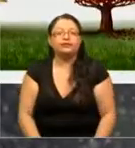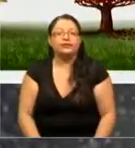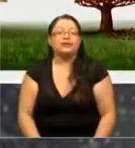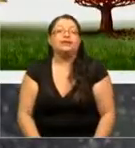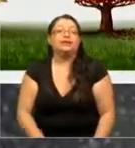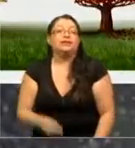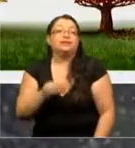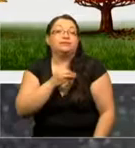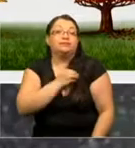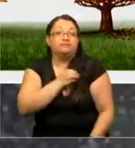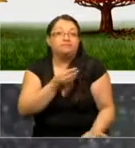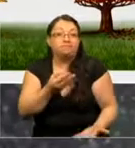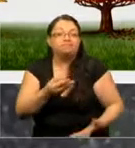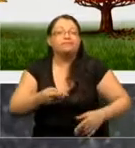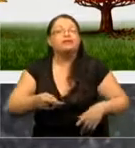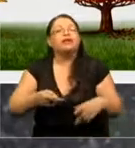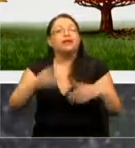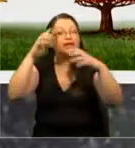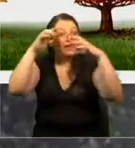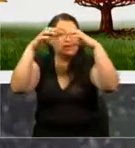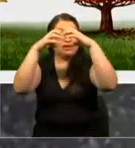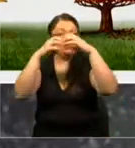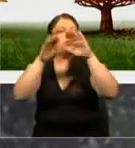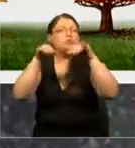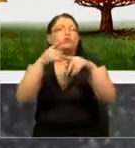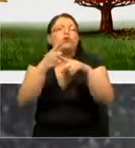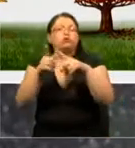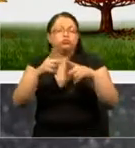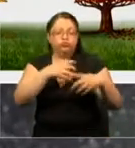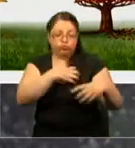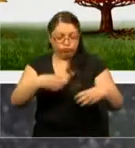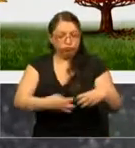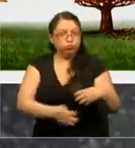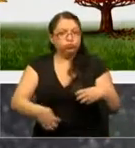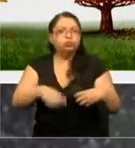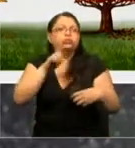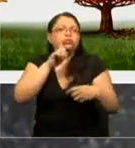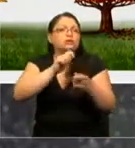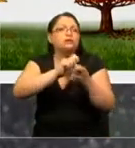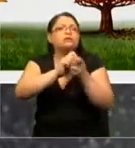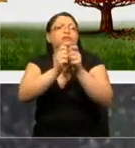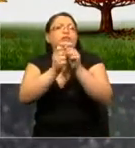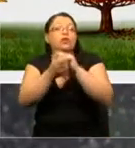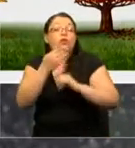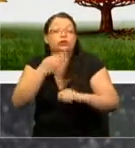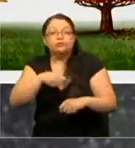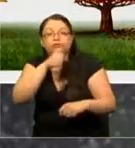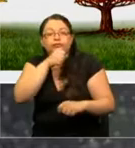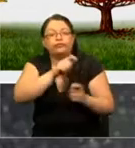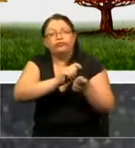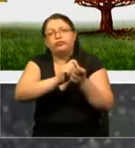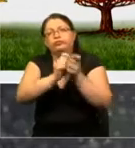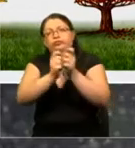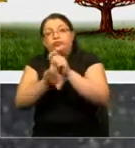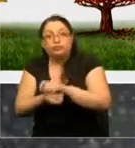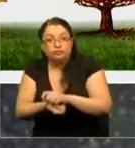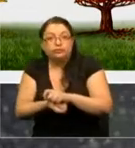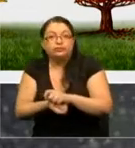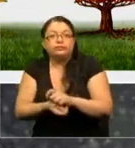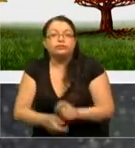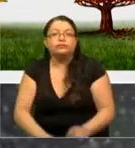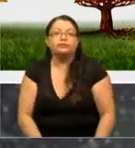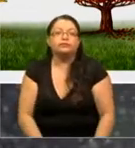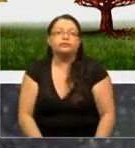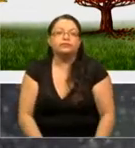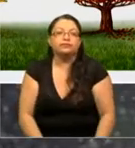Desafortunadamente, el cerebro, al igual que el resto de los órganos del cuerpo, sufre transformaciones durante el envejecimiento. Y